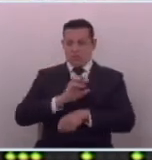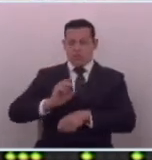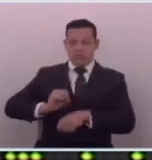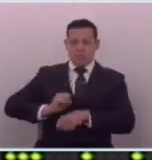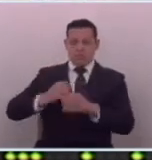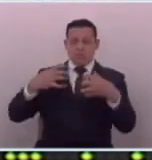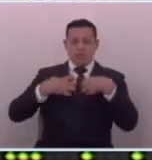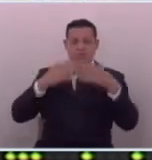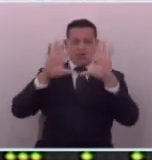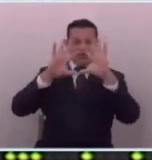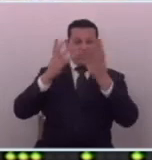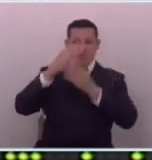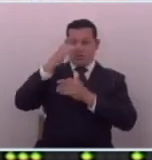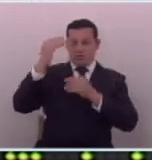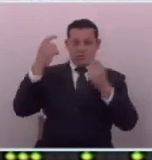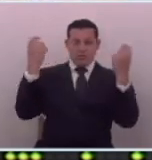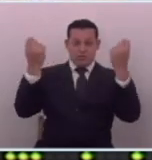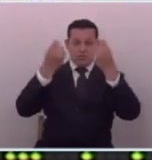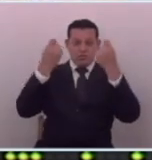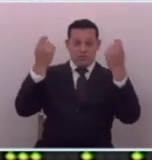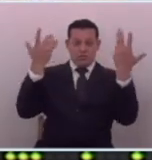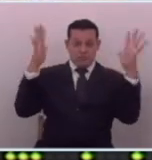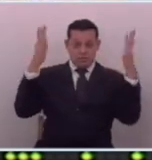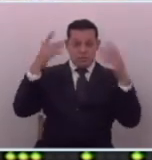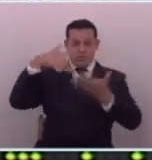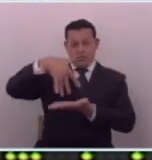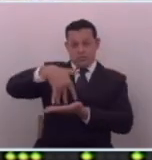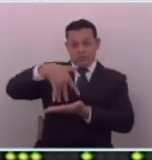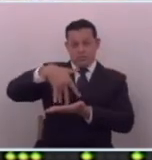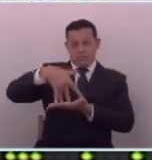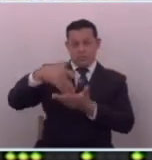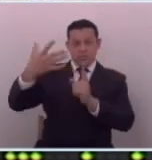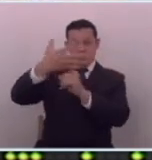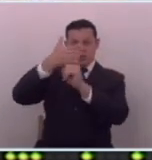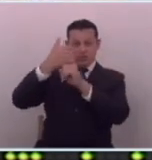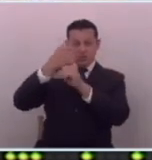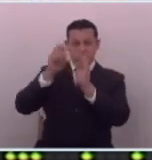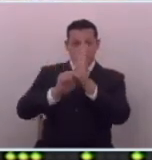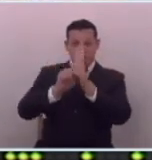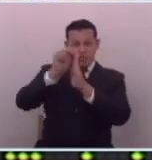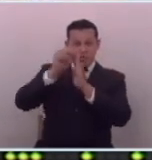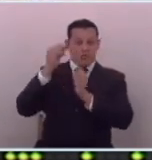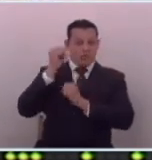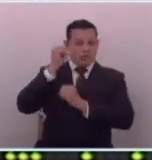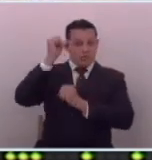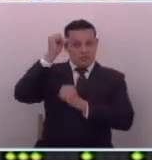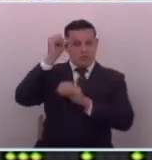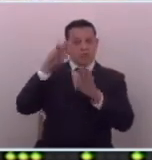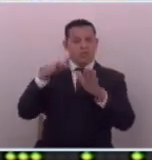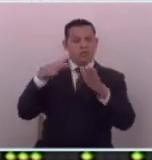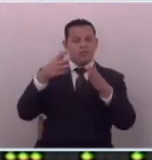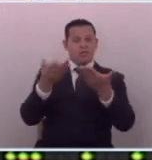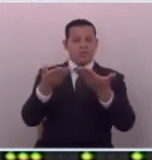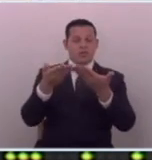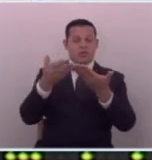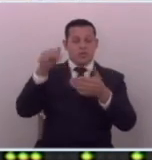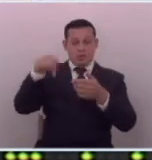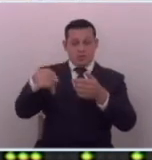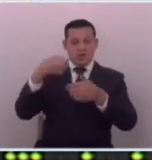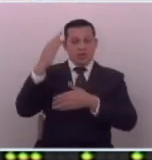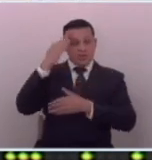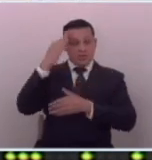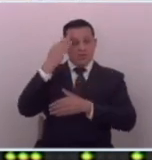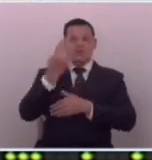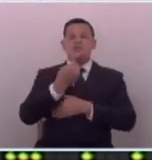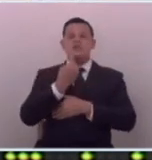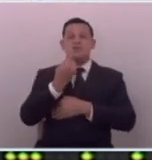por esa enorme labor y felicito también a nuestra población por haber alcanzado ese nivel de madurez tal que ahora saben